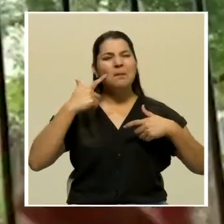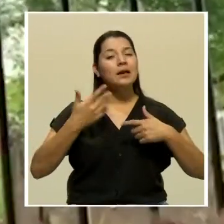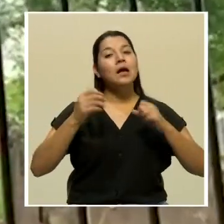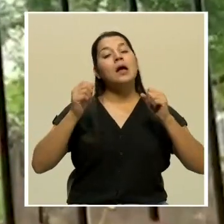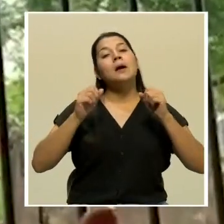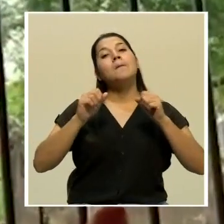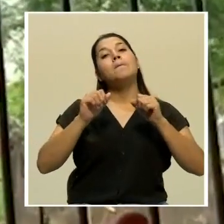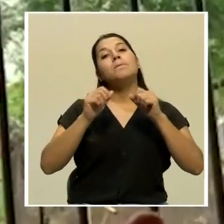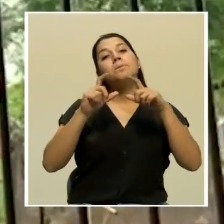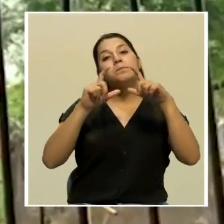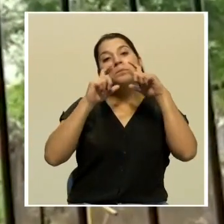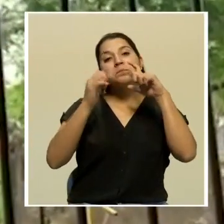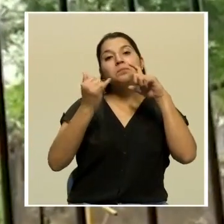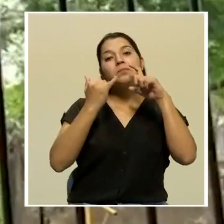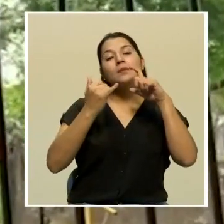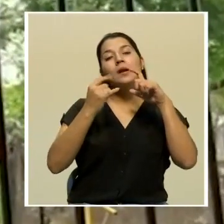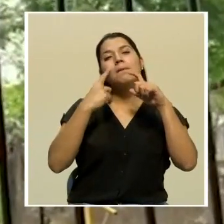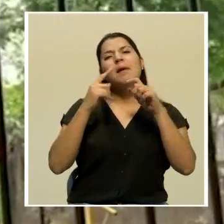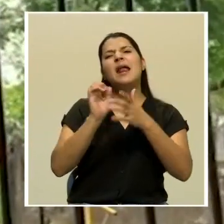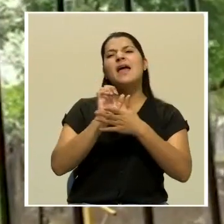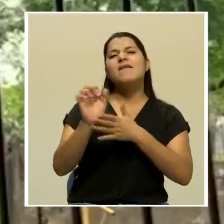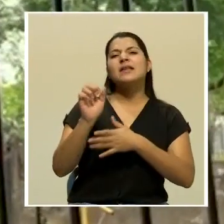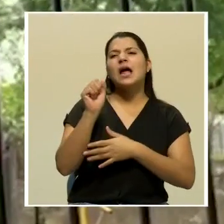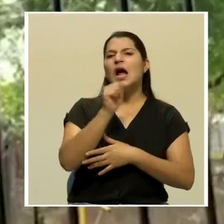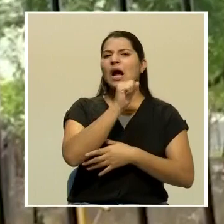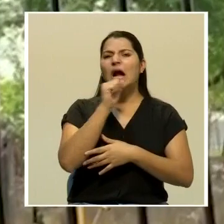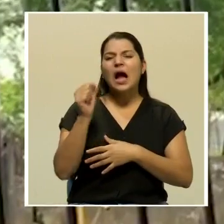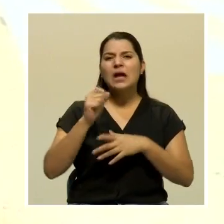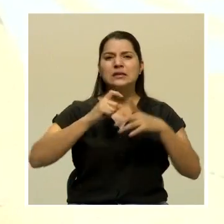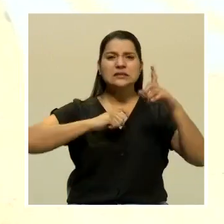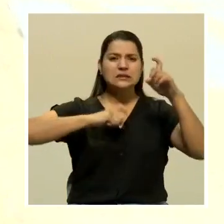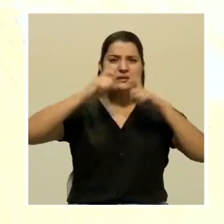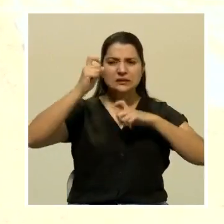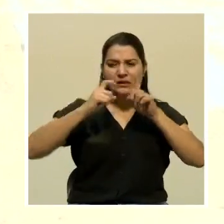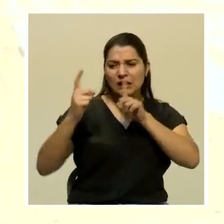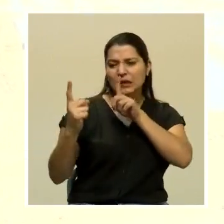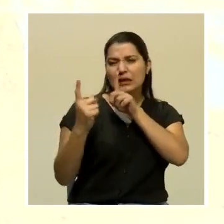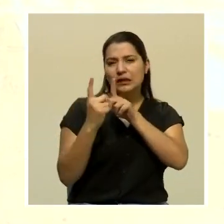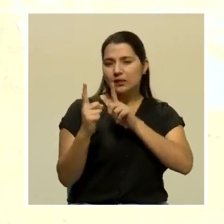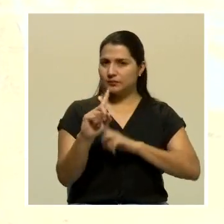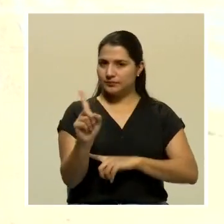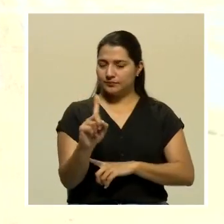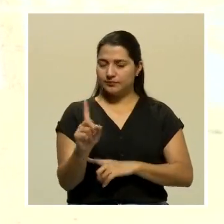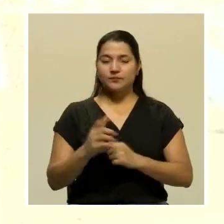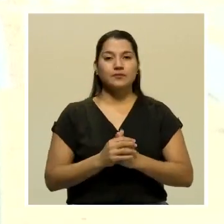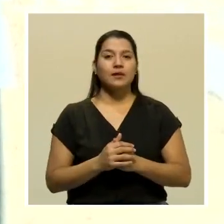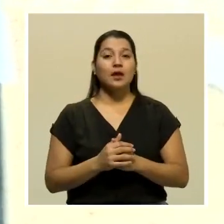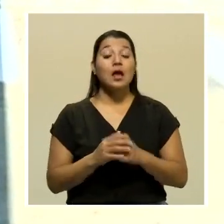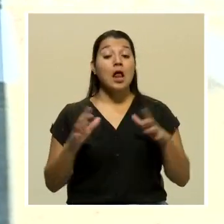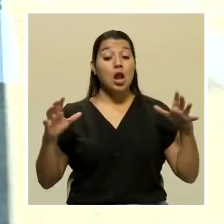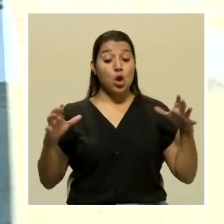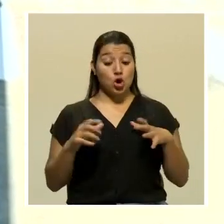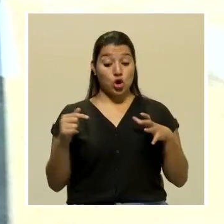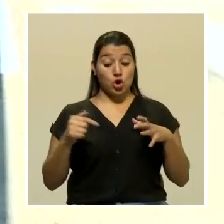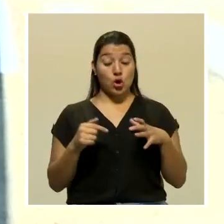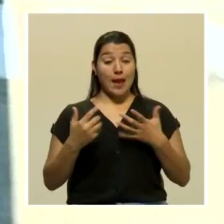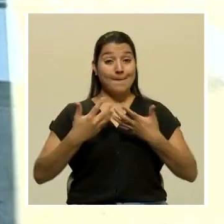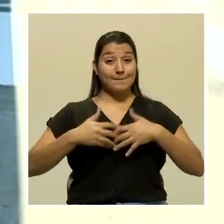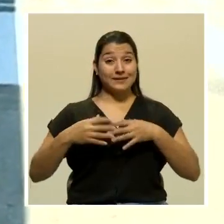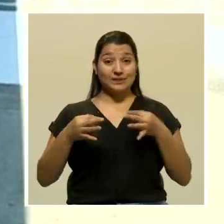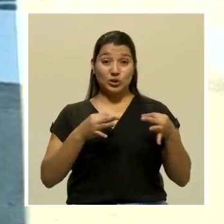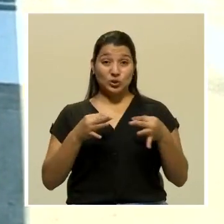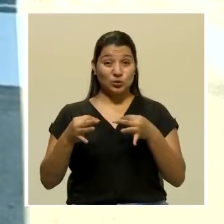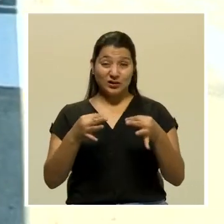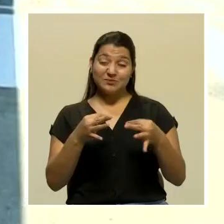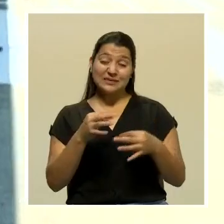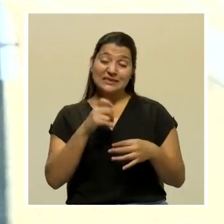los cantos, los gestos de proximidad. Sin embargo, la reacción de la Cámara Nacional de Turismo fue un